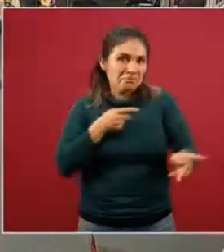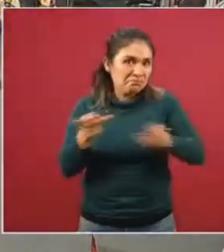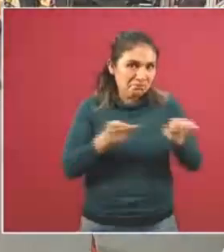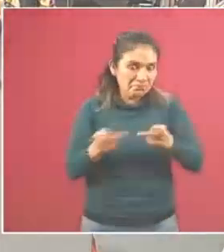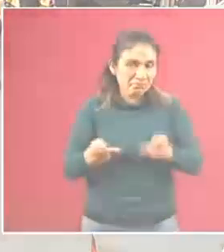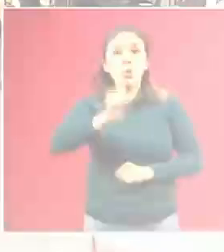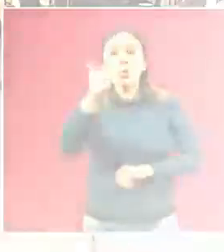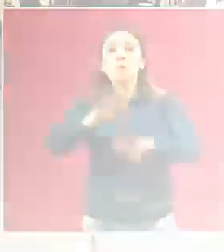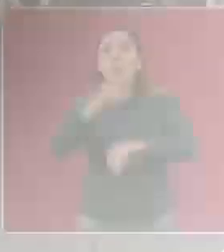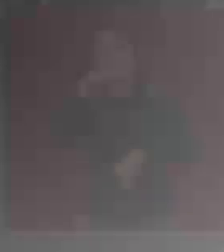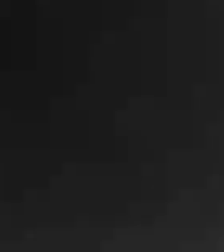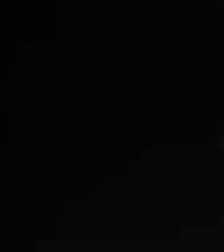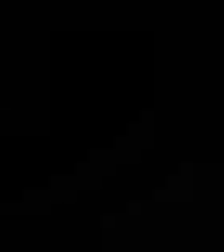Creo que nos da tiempo para una última pregunta corta. Gracias.